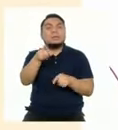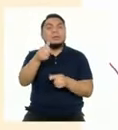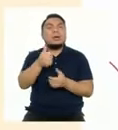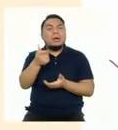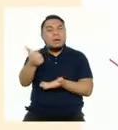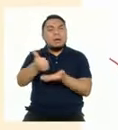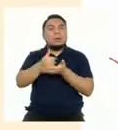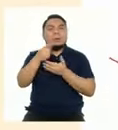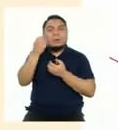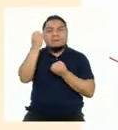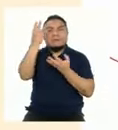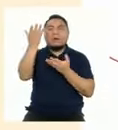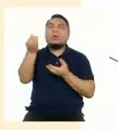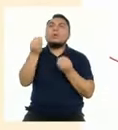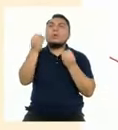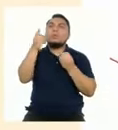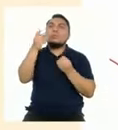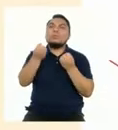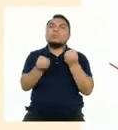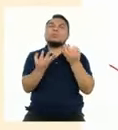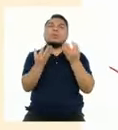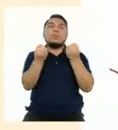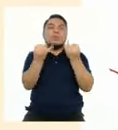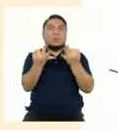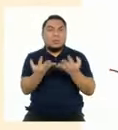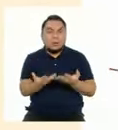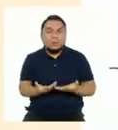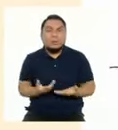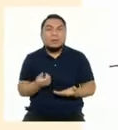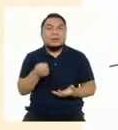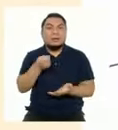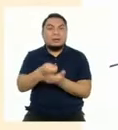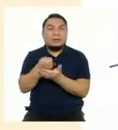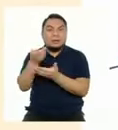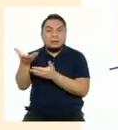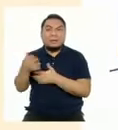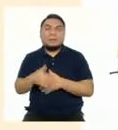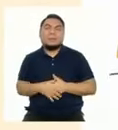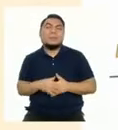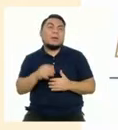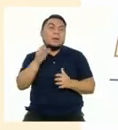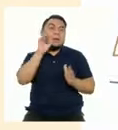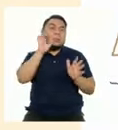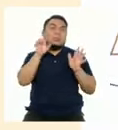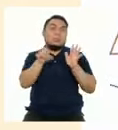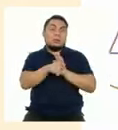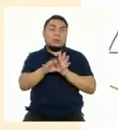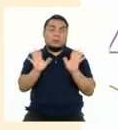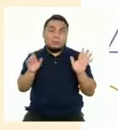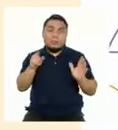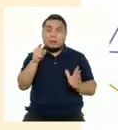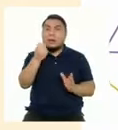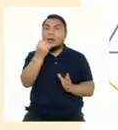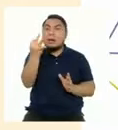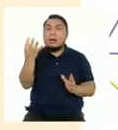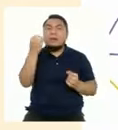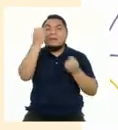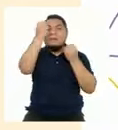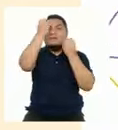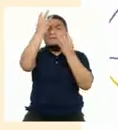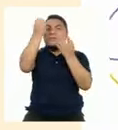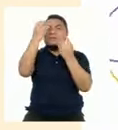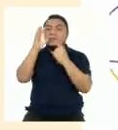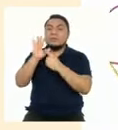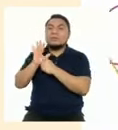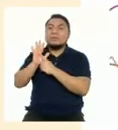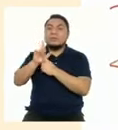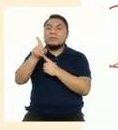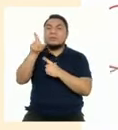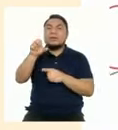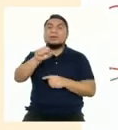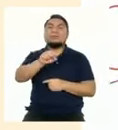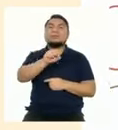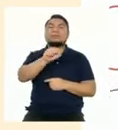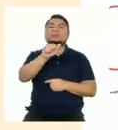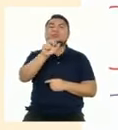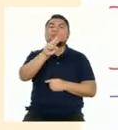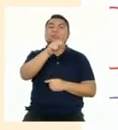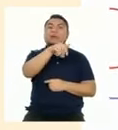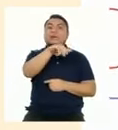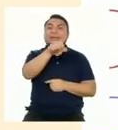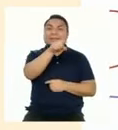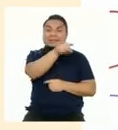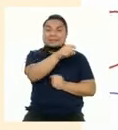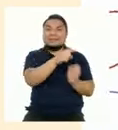a estar informados sobre los promedios de consumo. Podemos tomar como referencia algunos datos expuestos por SUNAS.